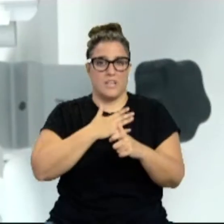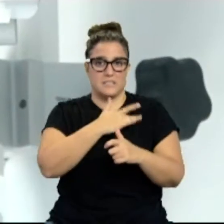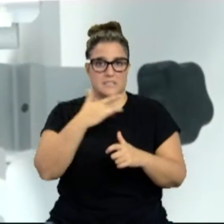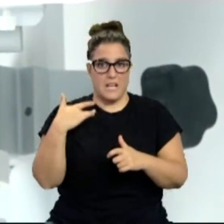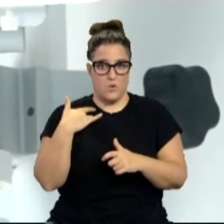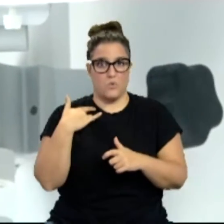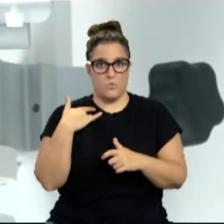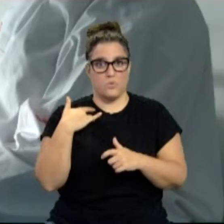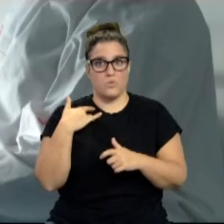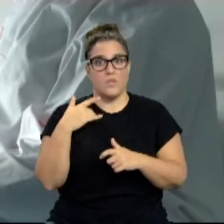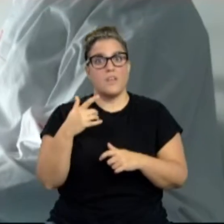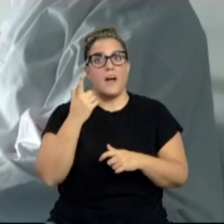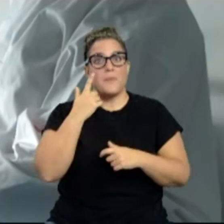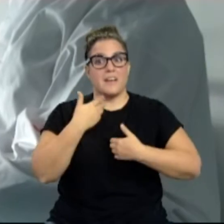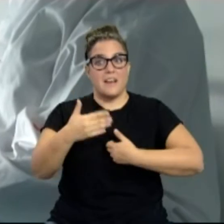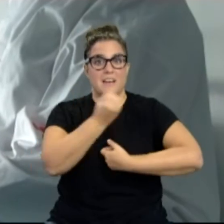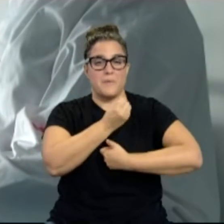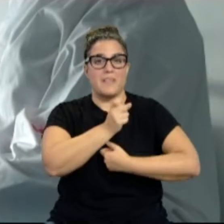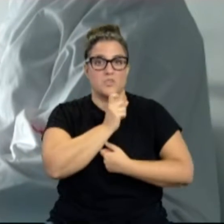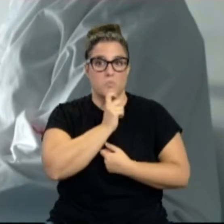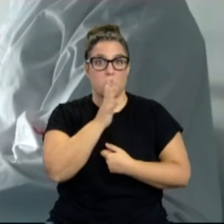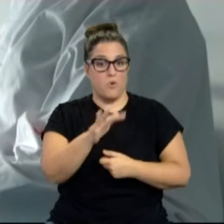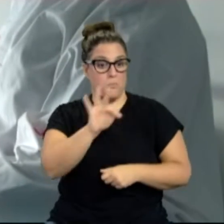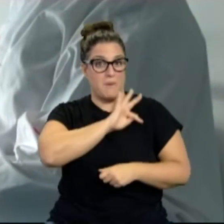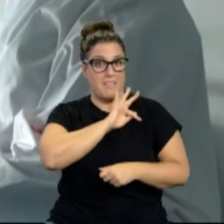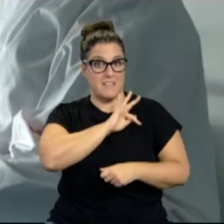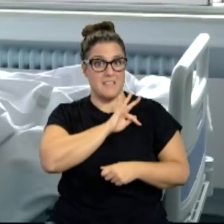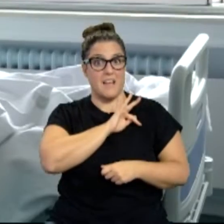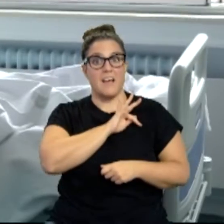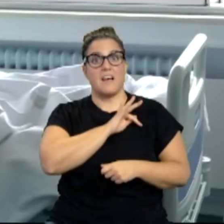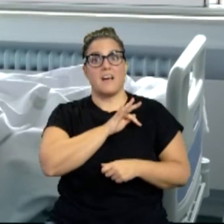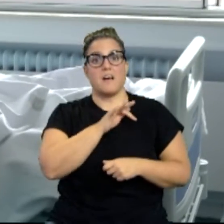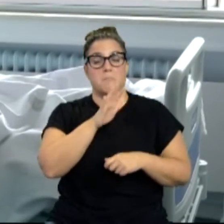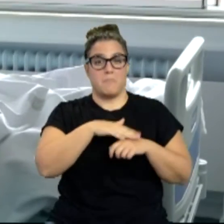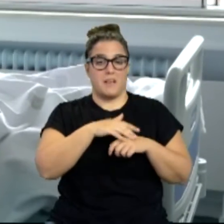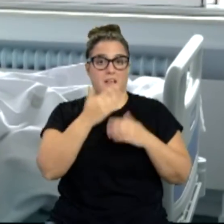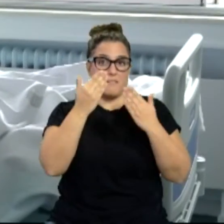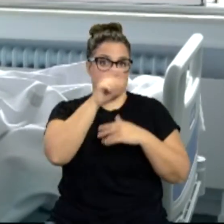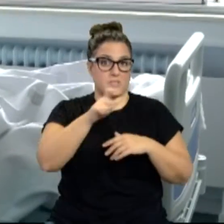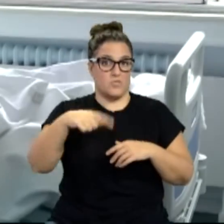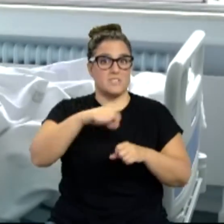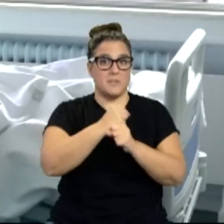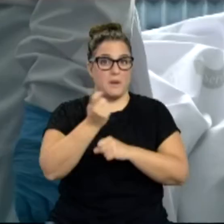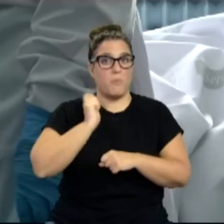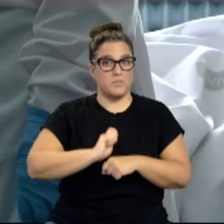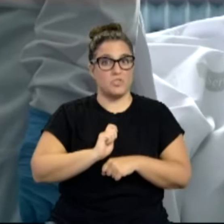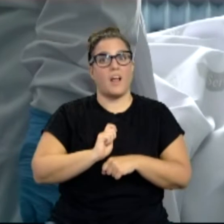concedida a los profesionales sanitarios, la consejera de Induráin acaba de agradecerlo y además decía esto.